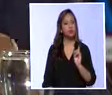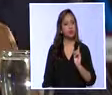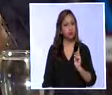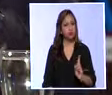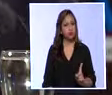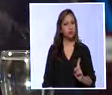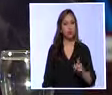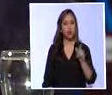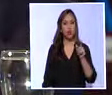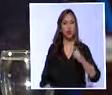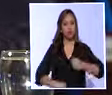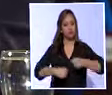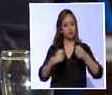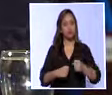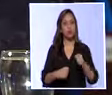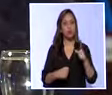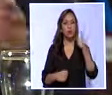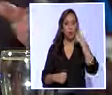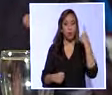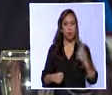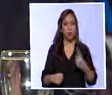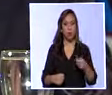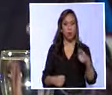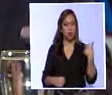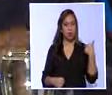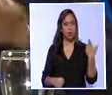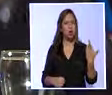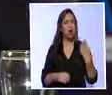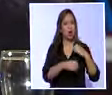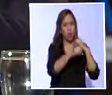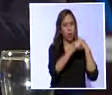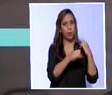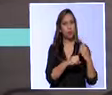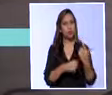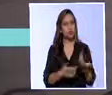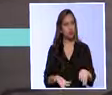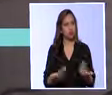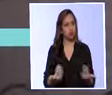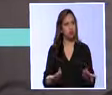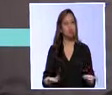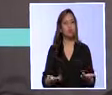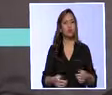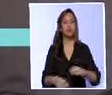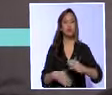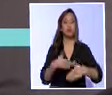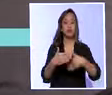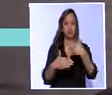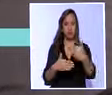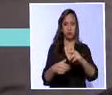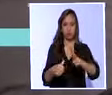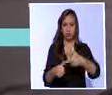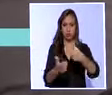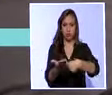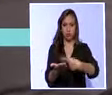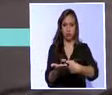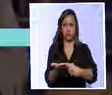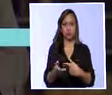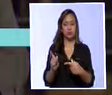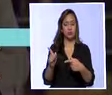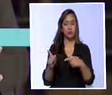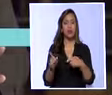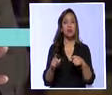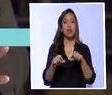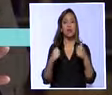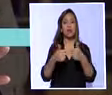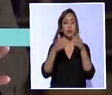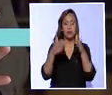en exigir que actúe en pruebas que él tiene la obligación de sufragar. Ya en un segundo momento de tercer debate, el asambleísta de Unidos por